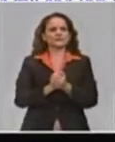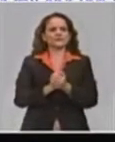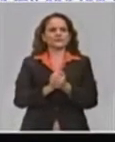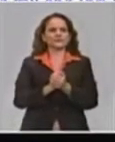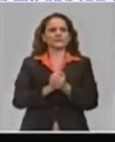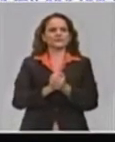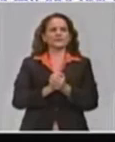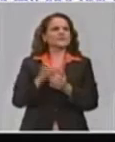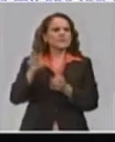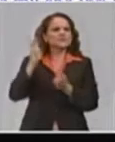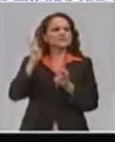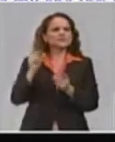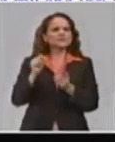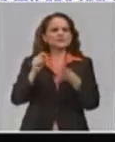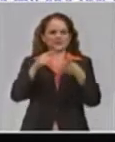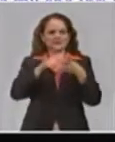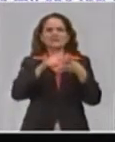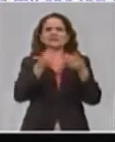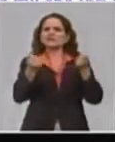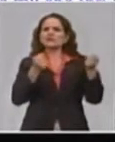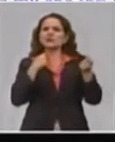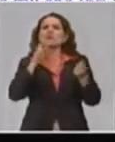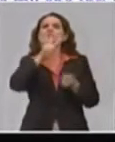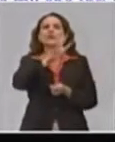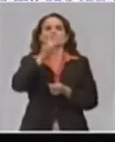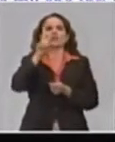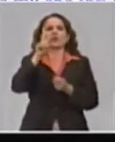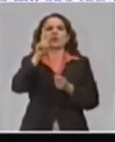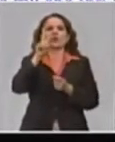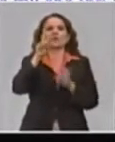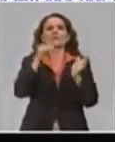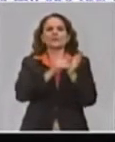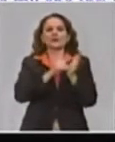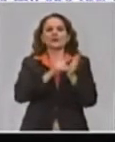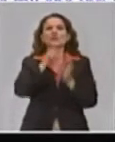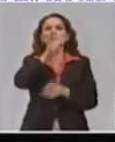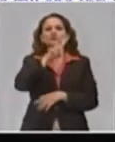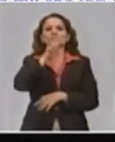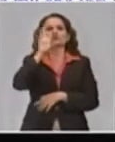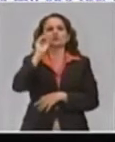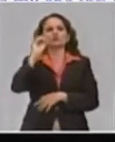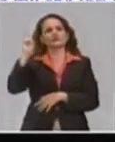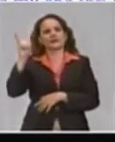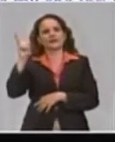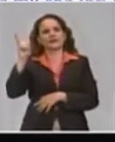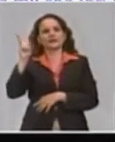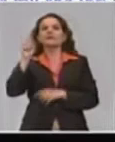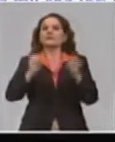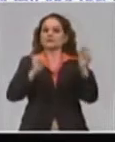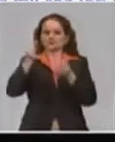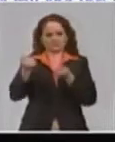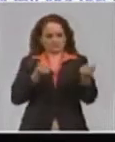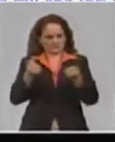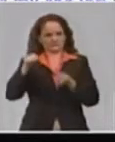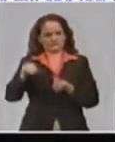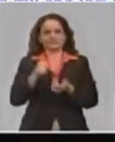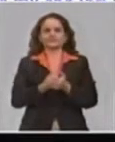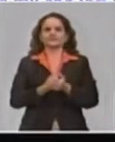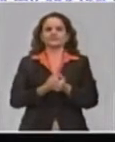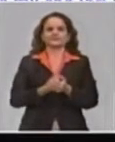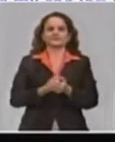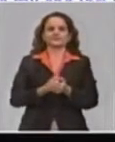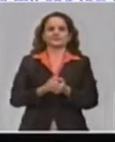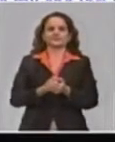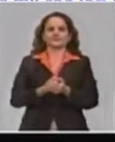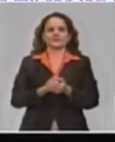42.000 transportistas de cargo y pasajero. Ahí en